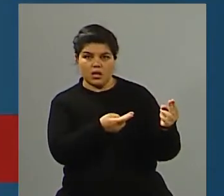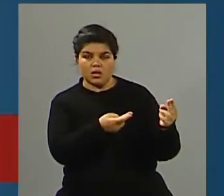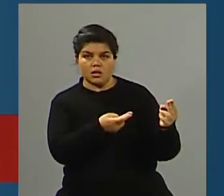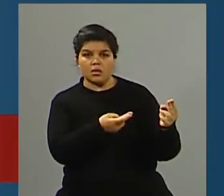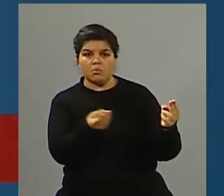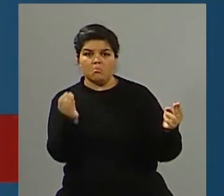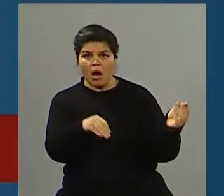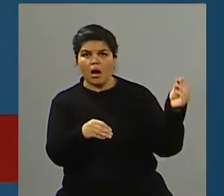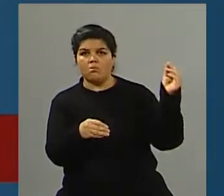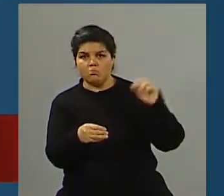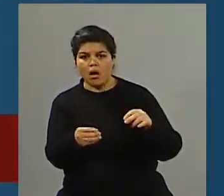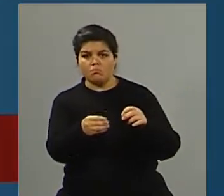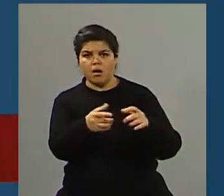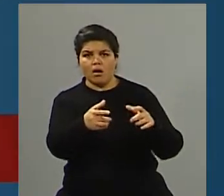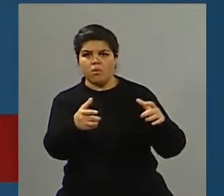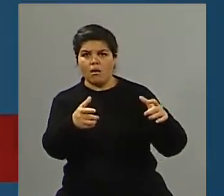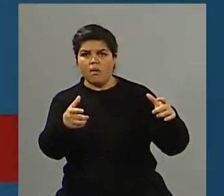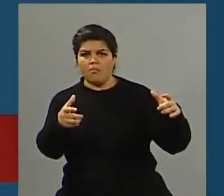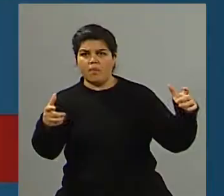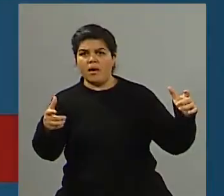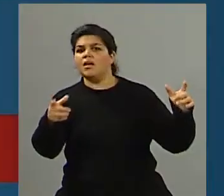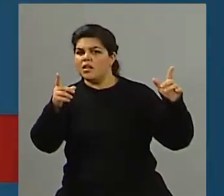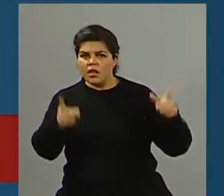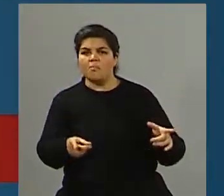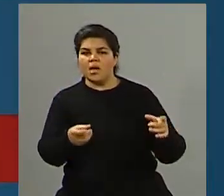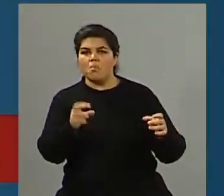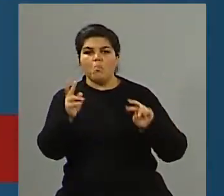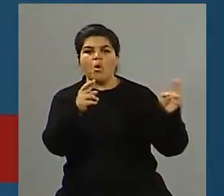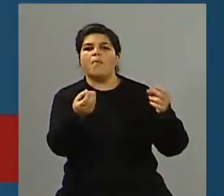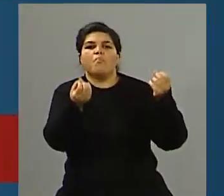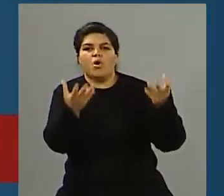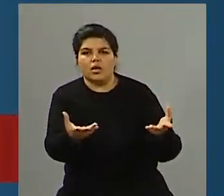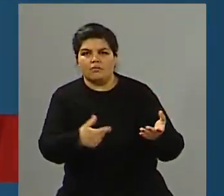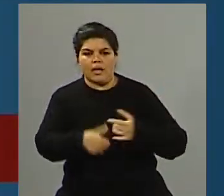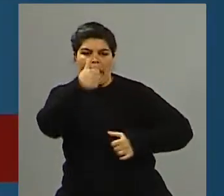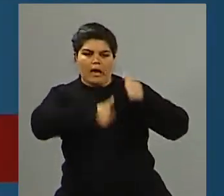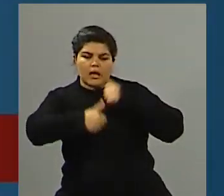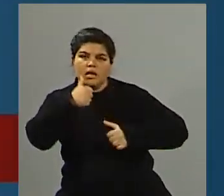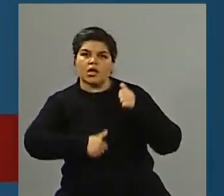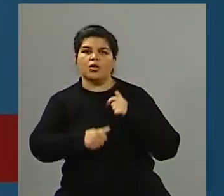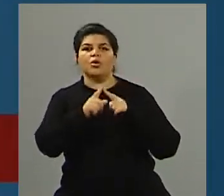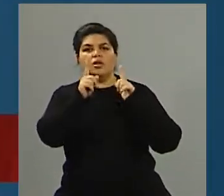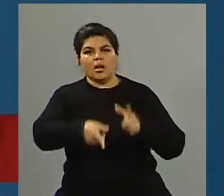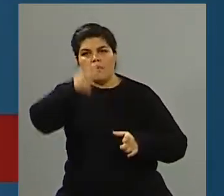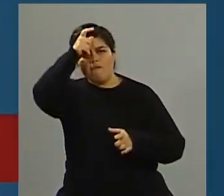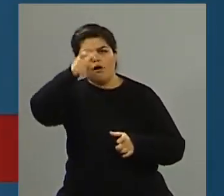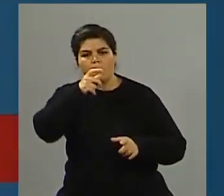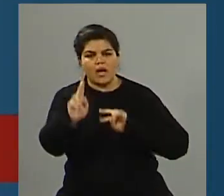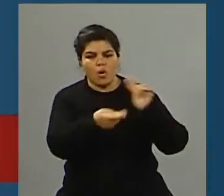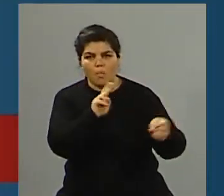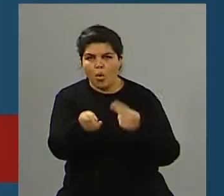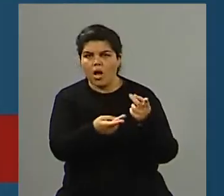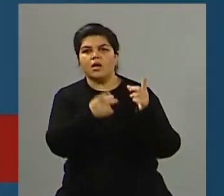los que después, con tiempo después también murieron, ya sean porque quedaron heridos, los bomberos que también perdieron la vida, la gente que,